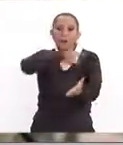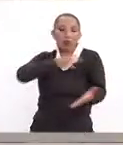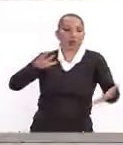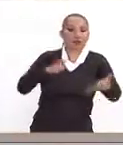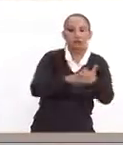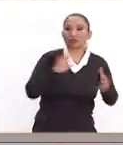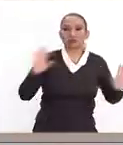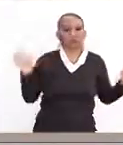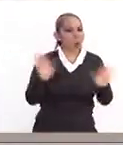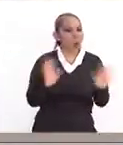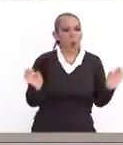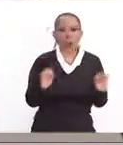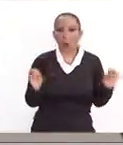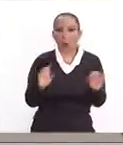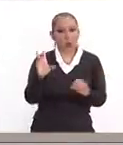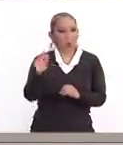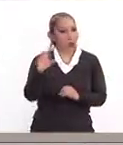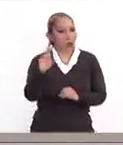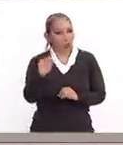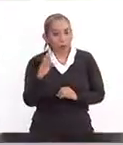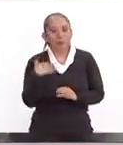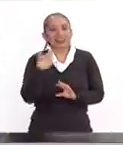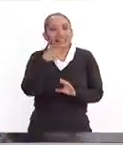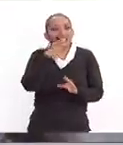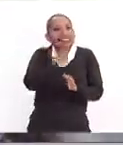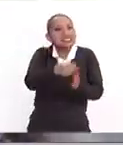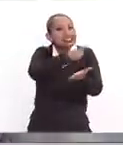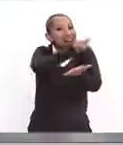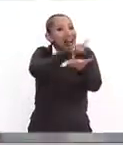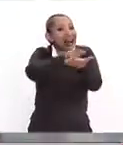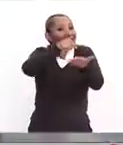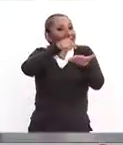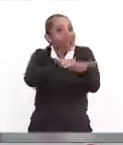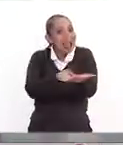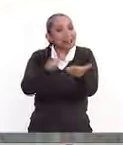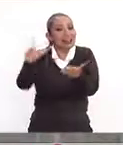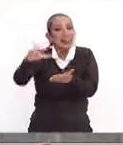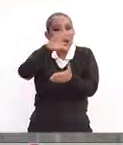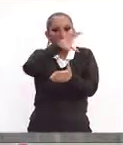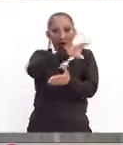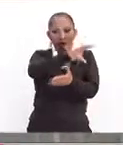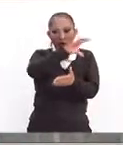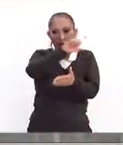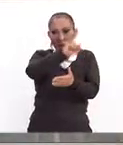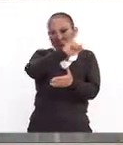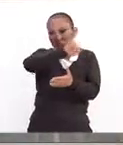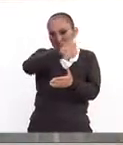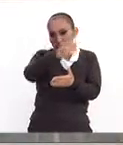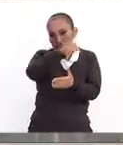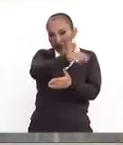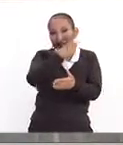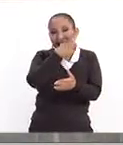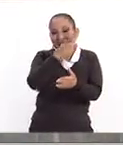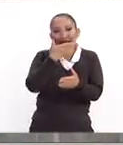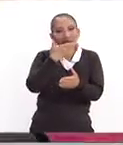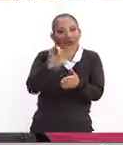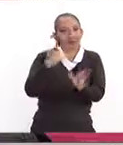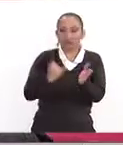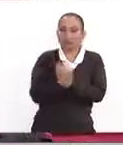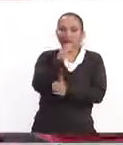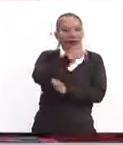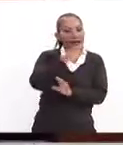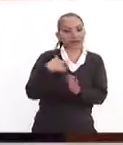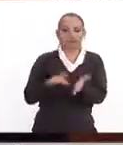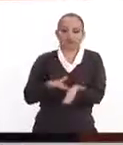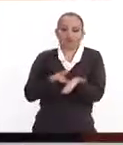sujetos a enterramiento preventivo. lo que dice la ley y lo que la Corte ha dicho que está bien, o sea, la Corte finalmente ha